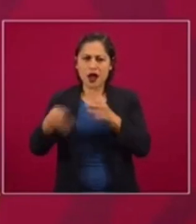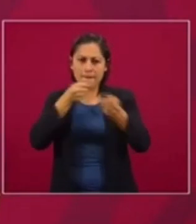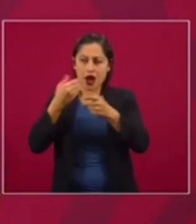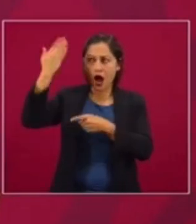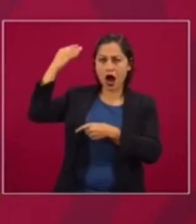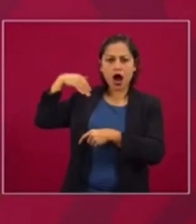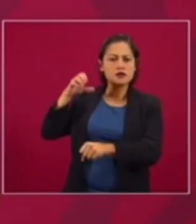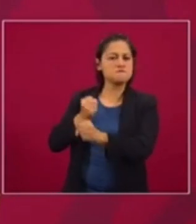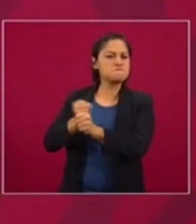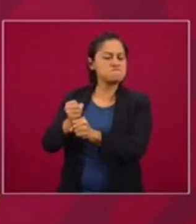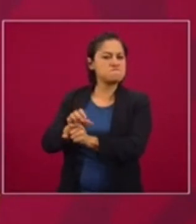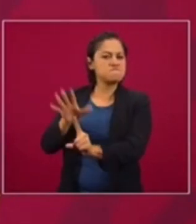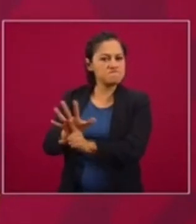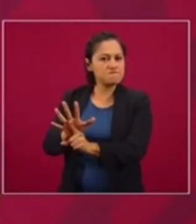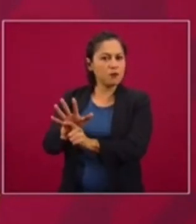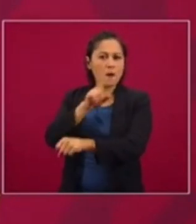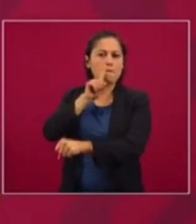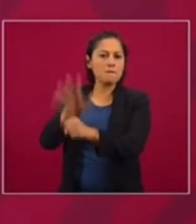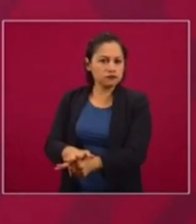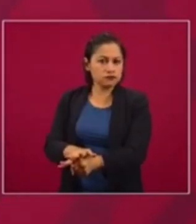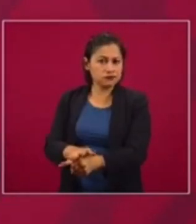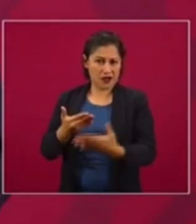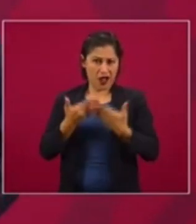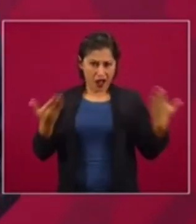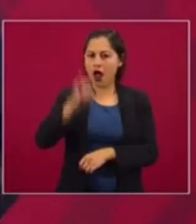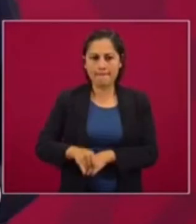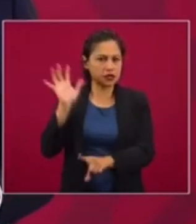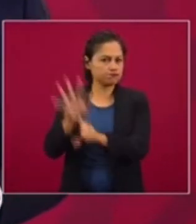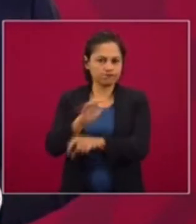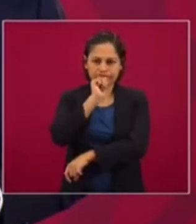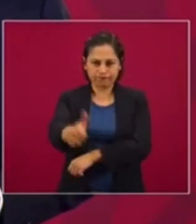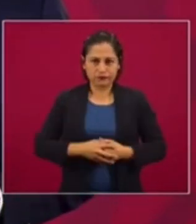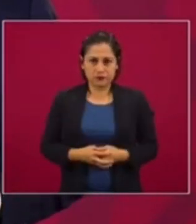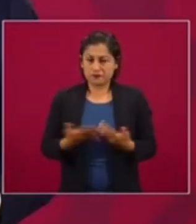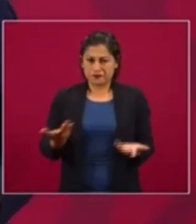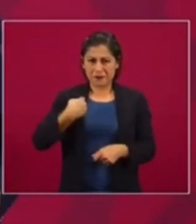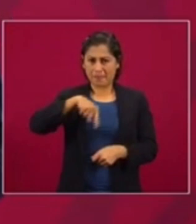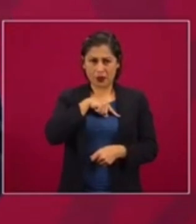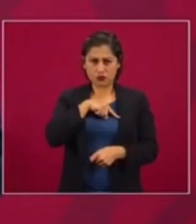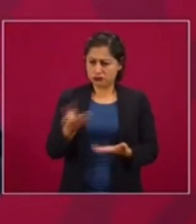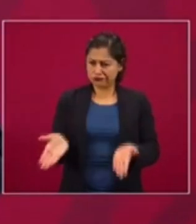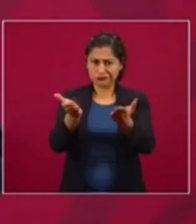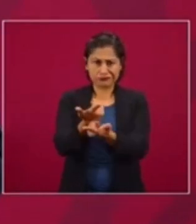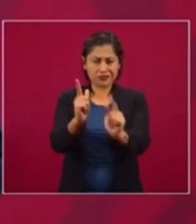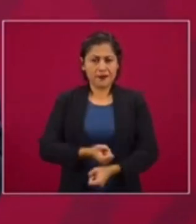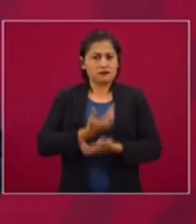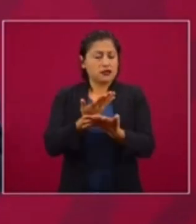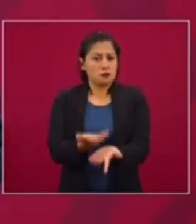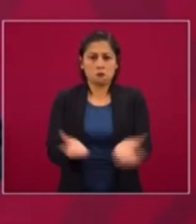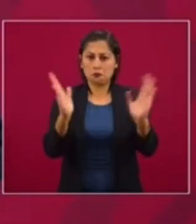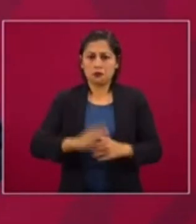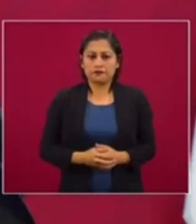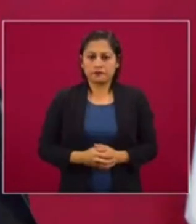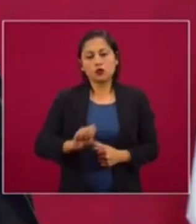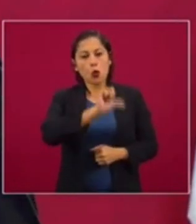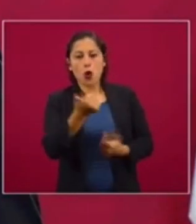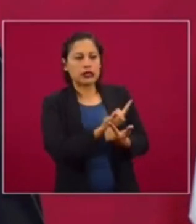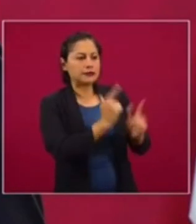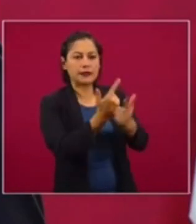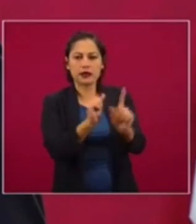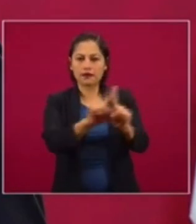Además, por convicción, nosotros nunca jamás limitaríamos la libertad de expresión, ninguna de las libertades.